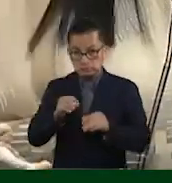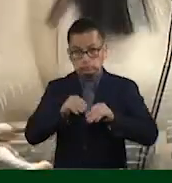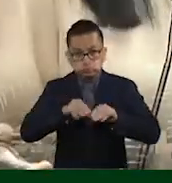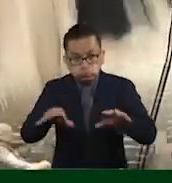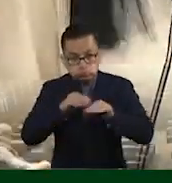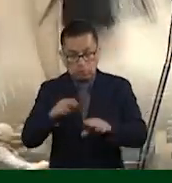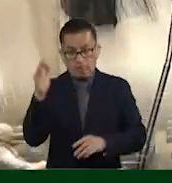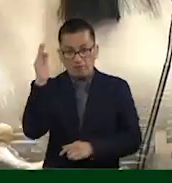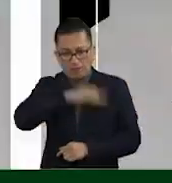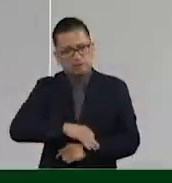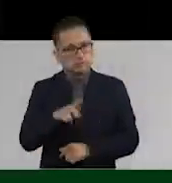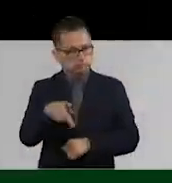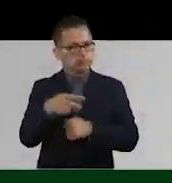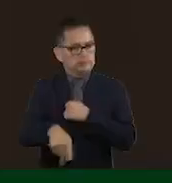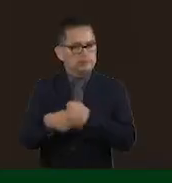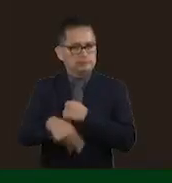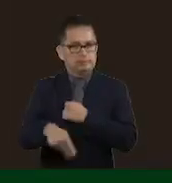engañosa.